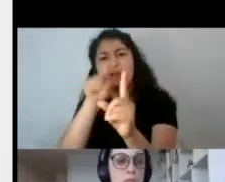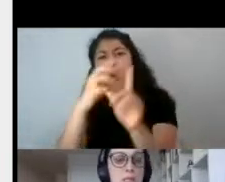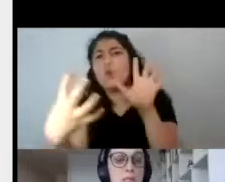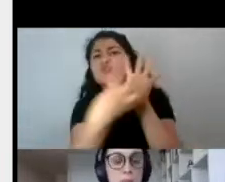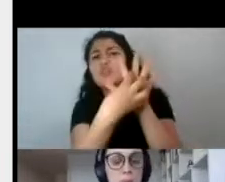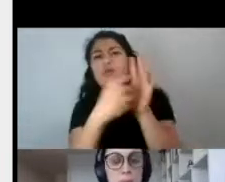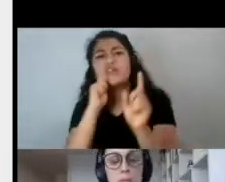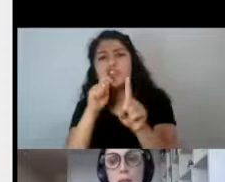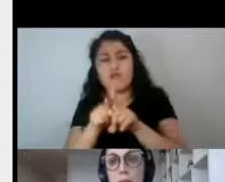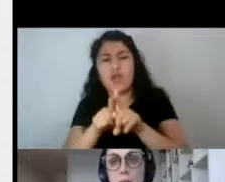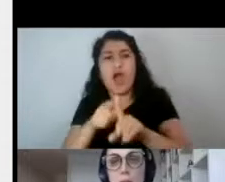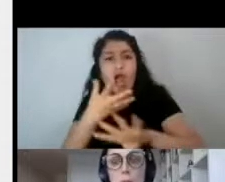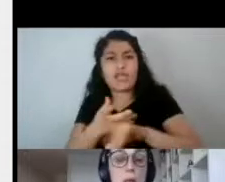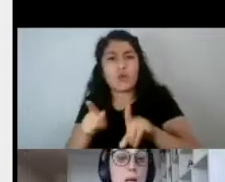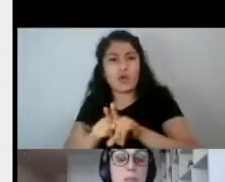un imaginario.